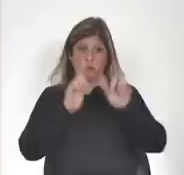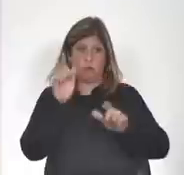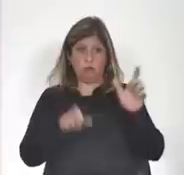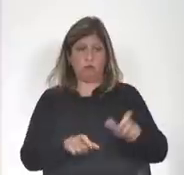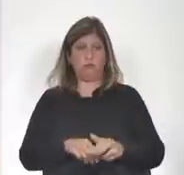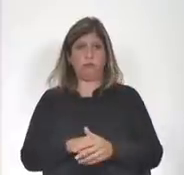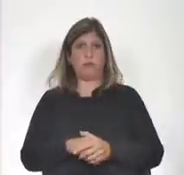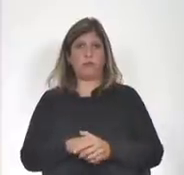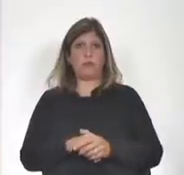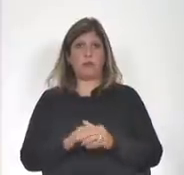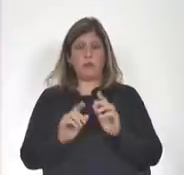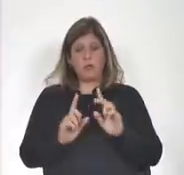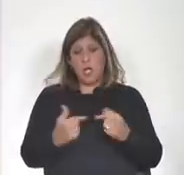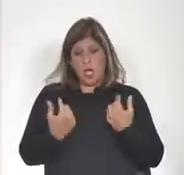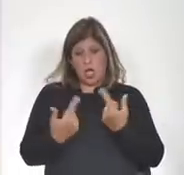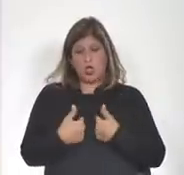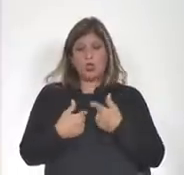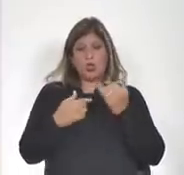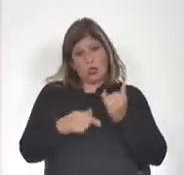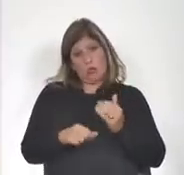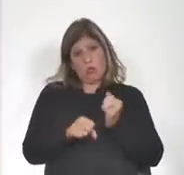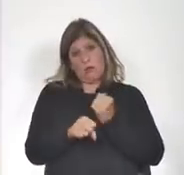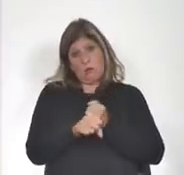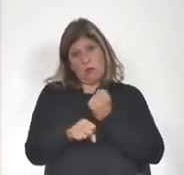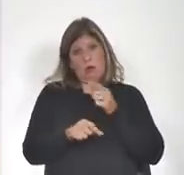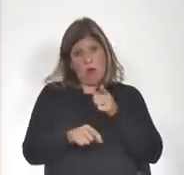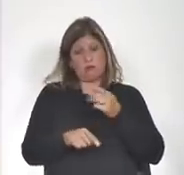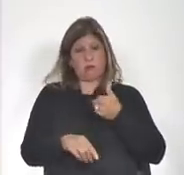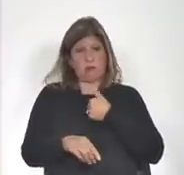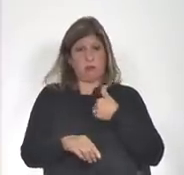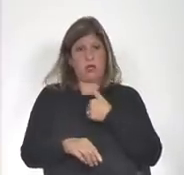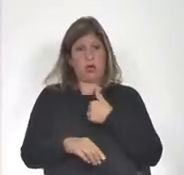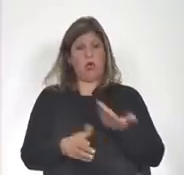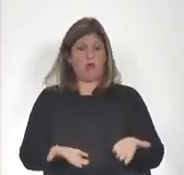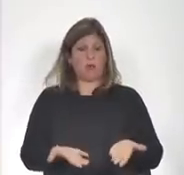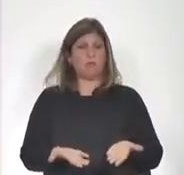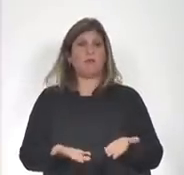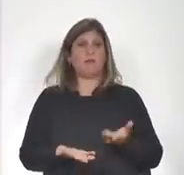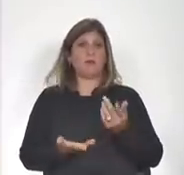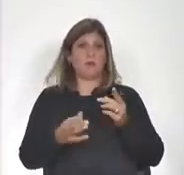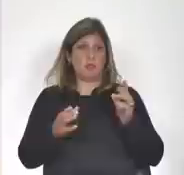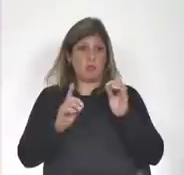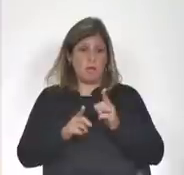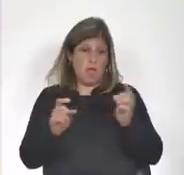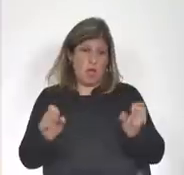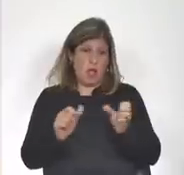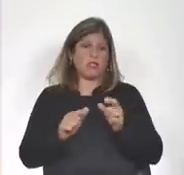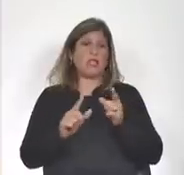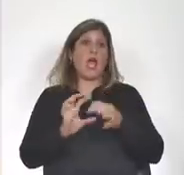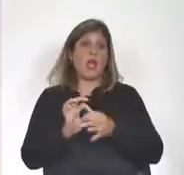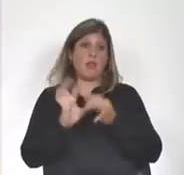Y nosotros tenemos que ejercer ese rol, eso también hace a la democracia.